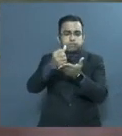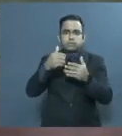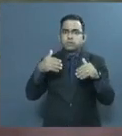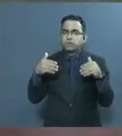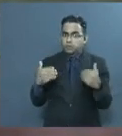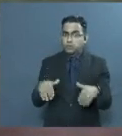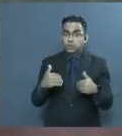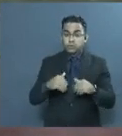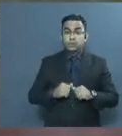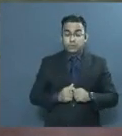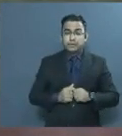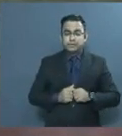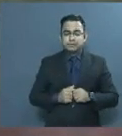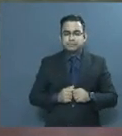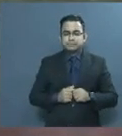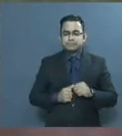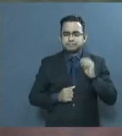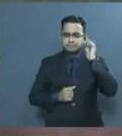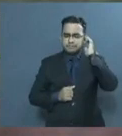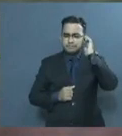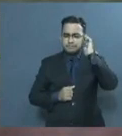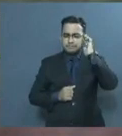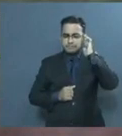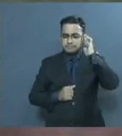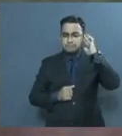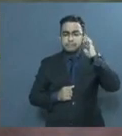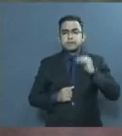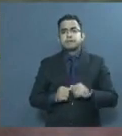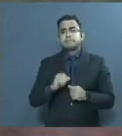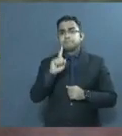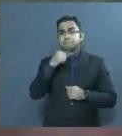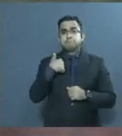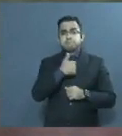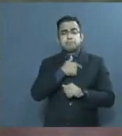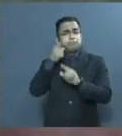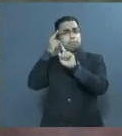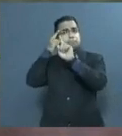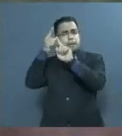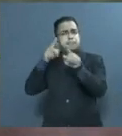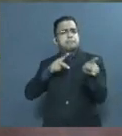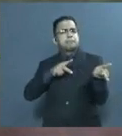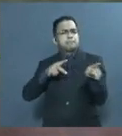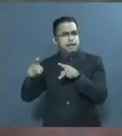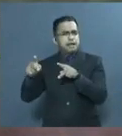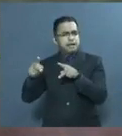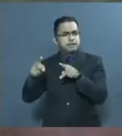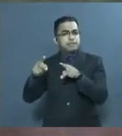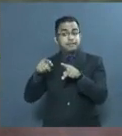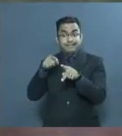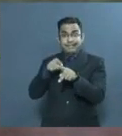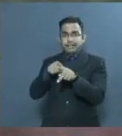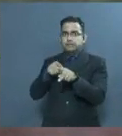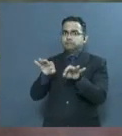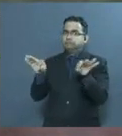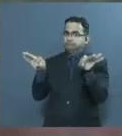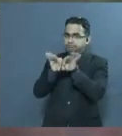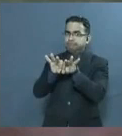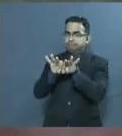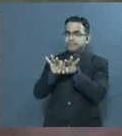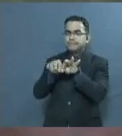Teníamos la certeza de contar con un norte claro. Un plan de transformación integral de gran impacto.